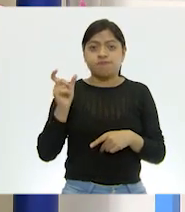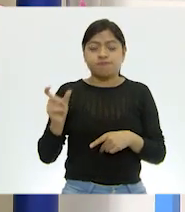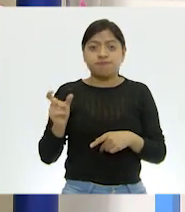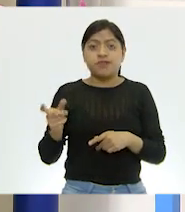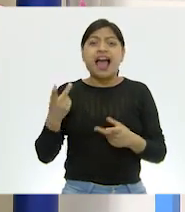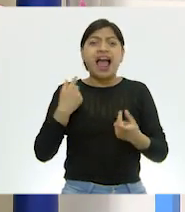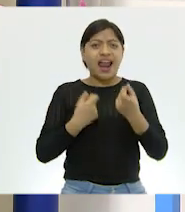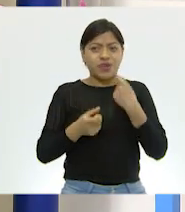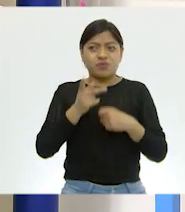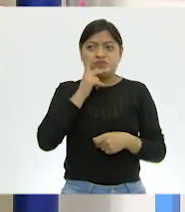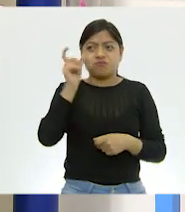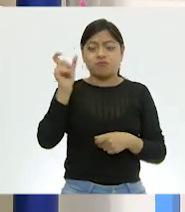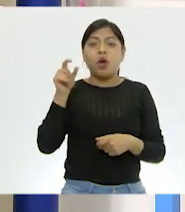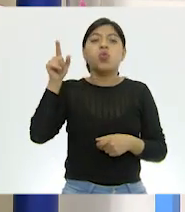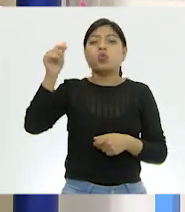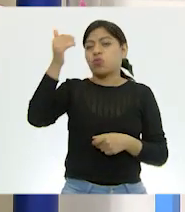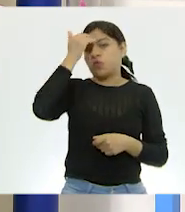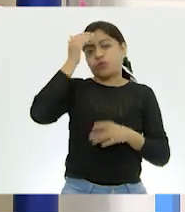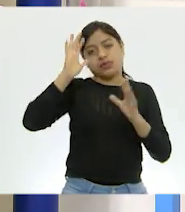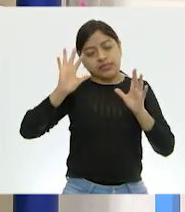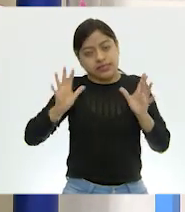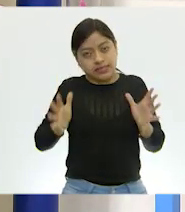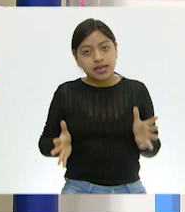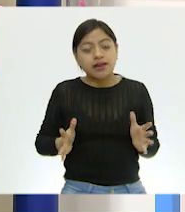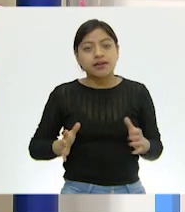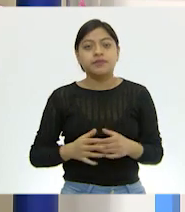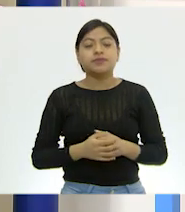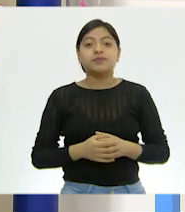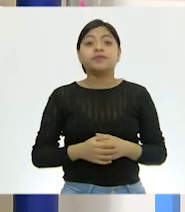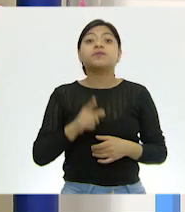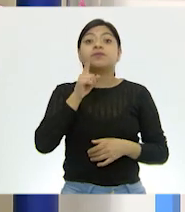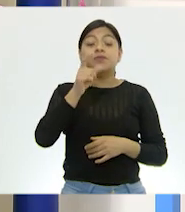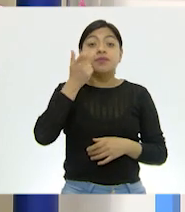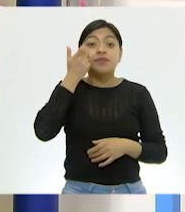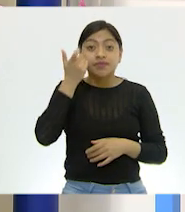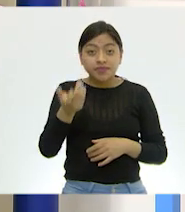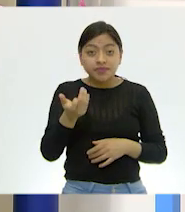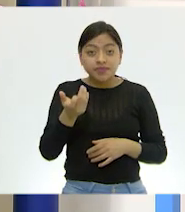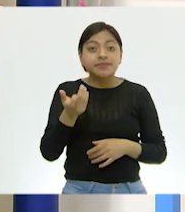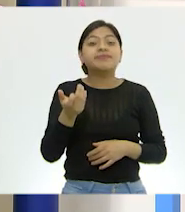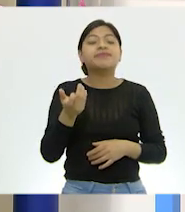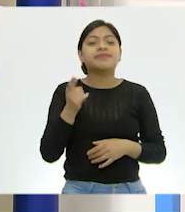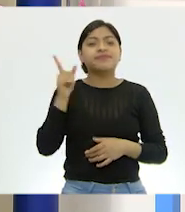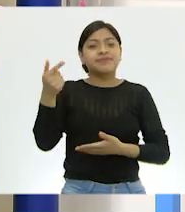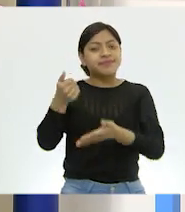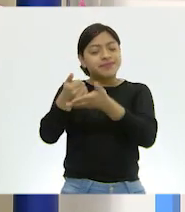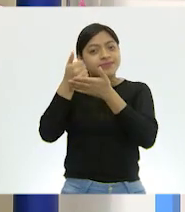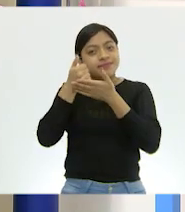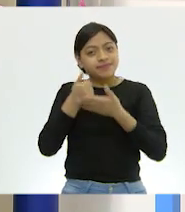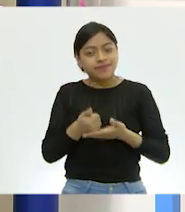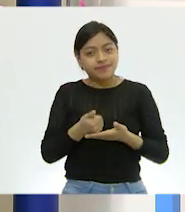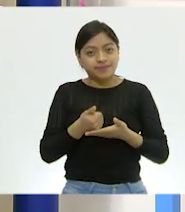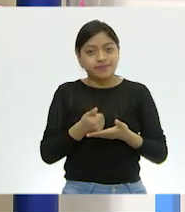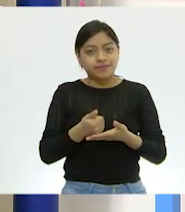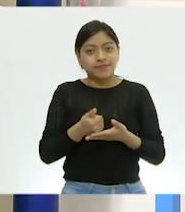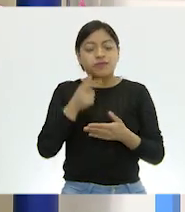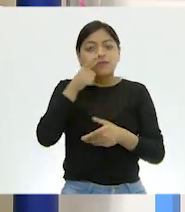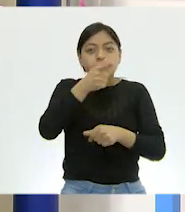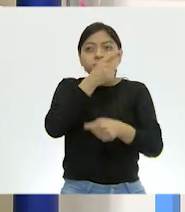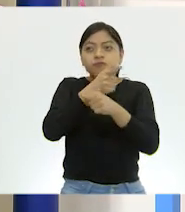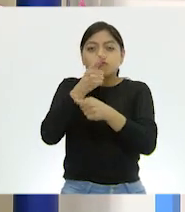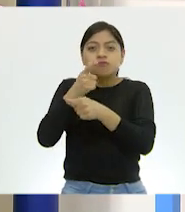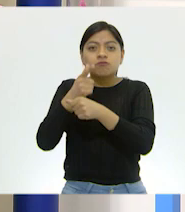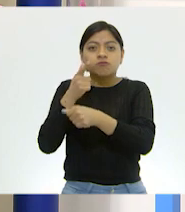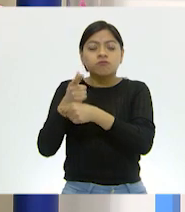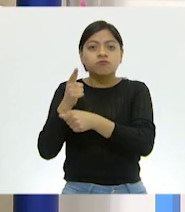algunas de esas palabras para ti ya sean conocidas. Entonces, ¿qué te parece si me ayudas a identificar